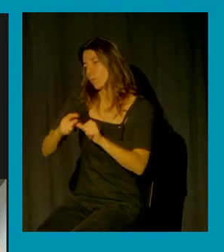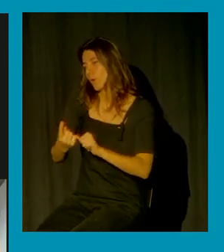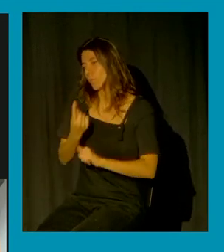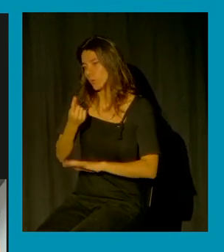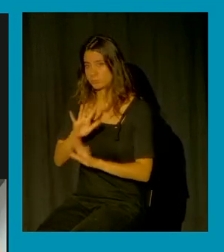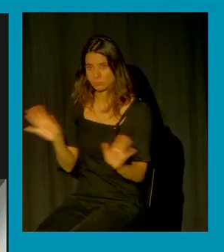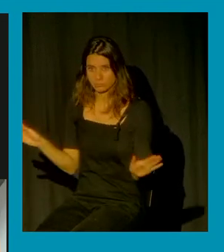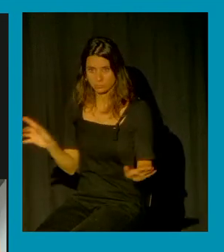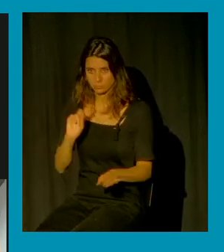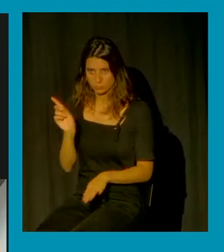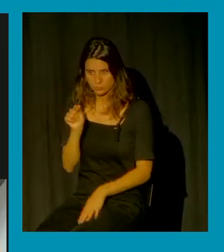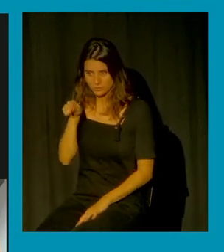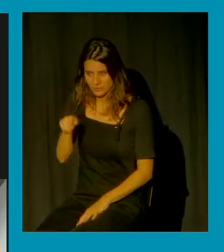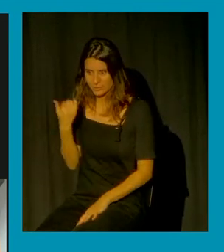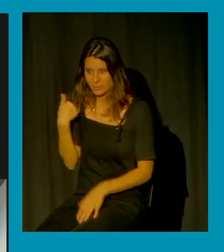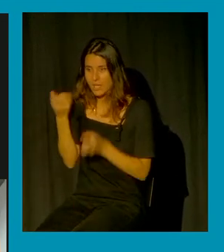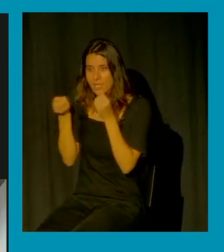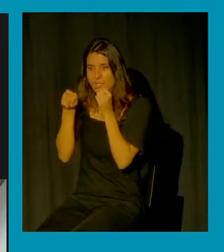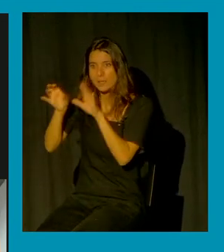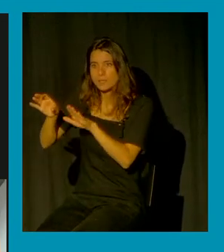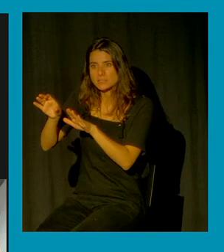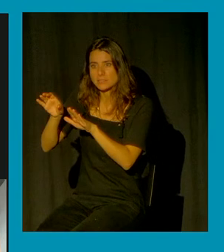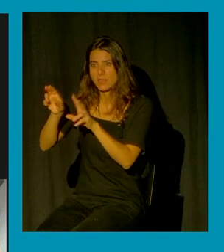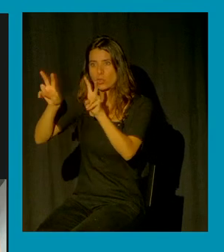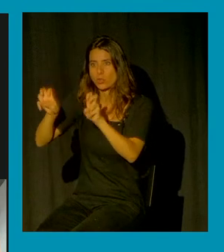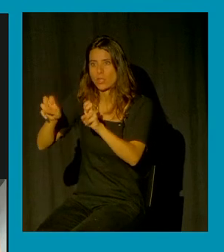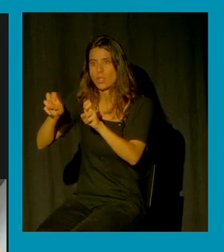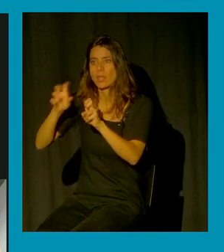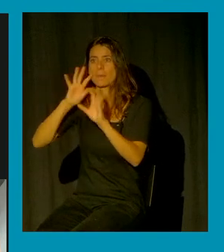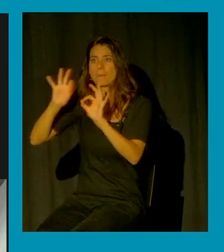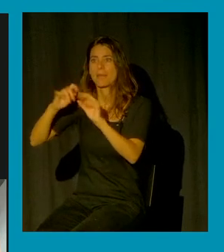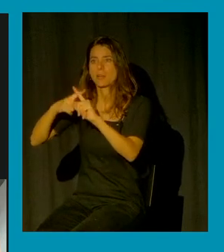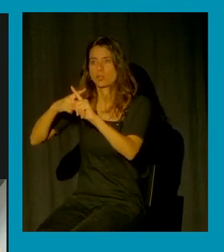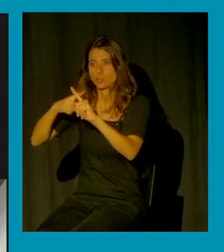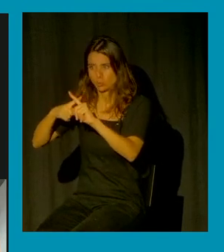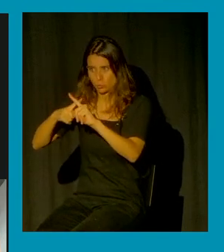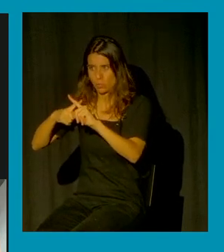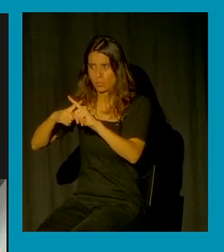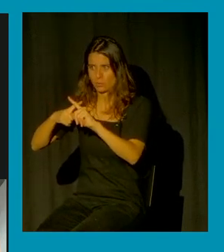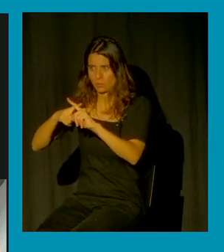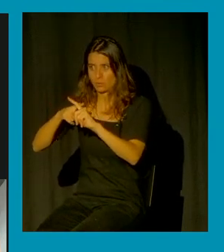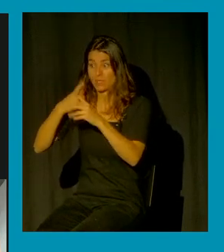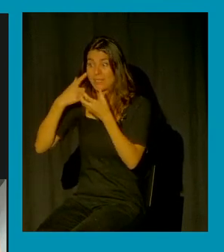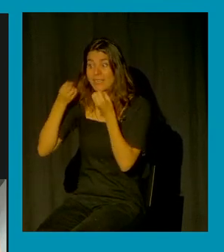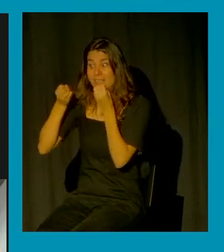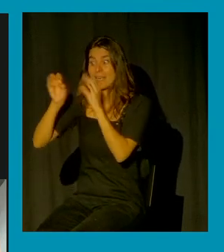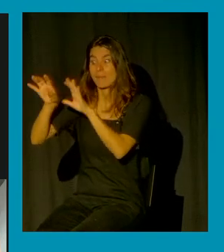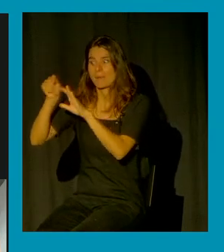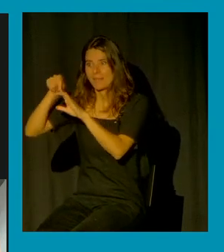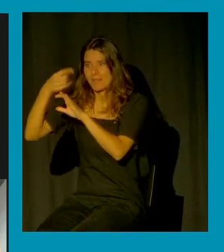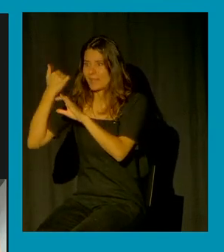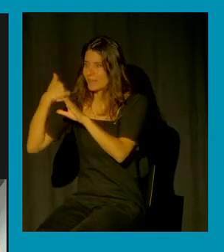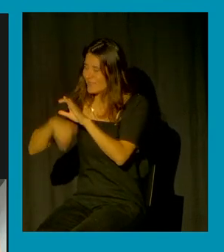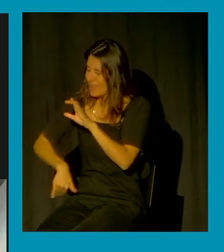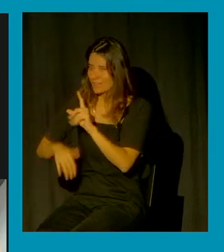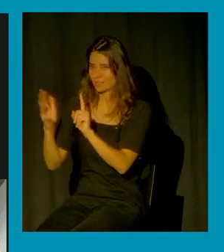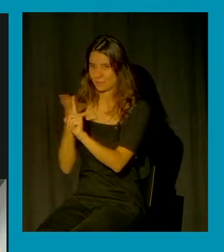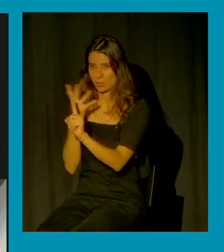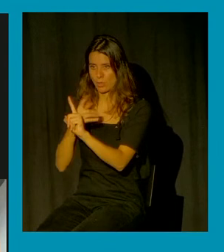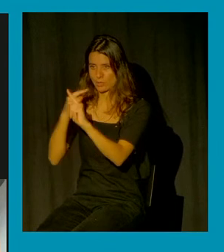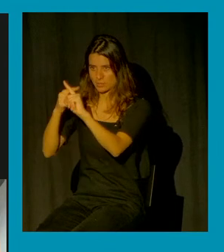son en sí mismo las representaciones sobre el peligro sexual son en sí mismas violencia sexual porque es la forma en la que el conjunto